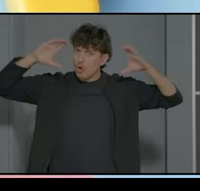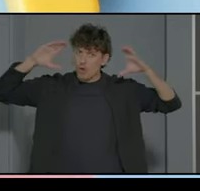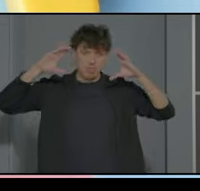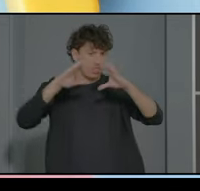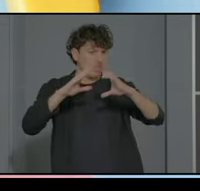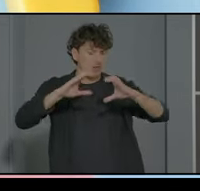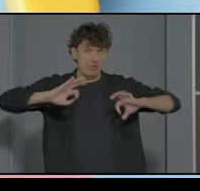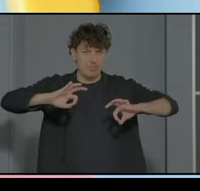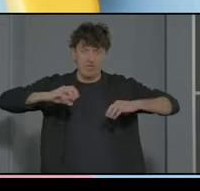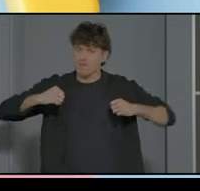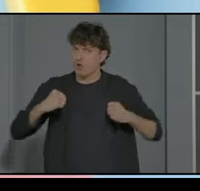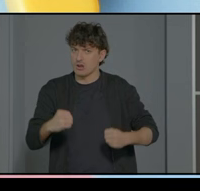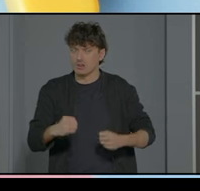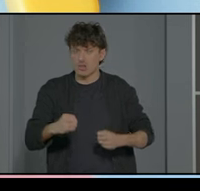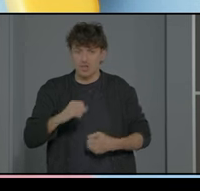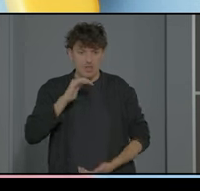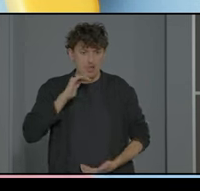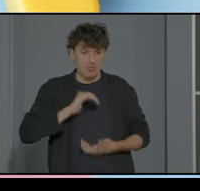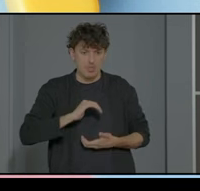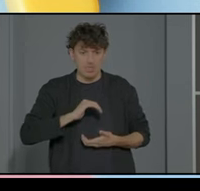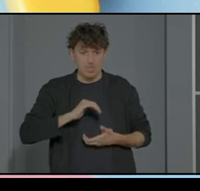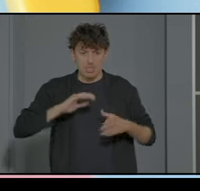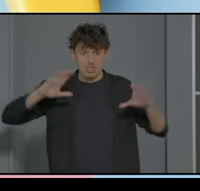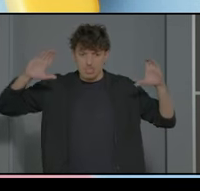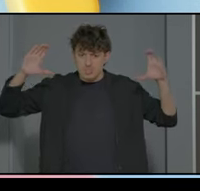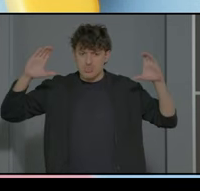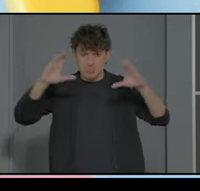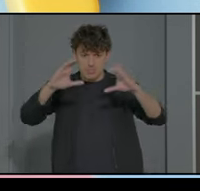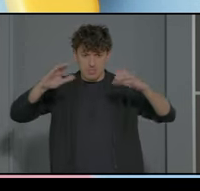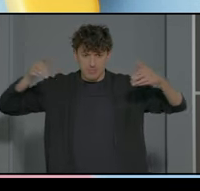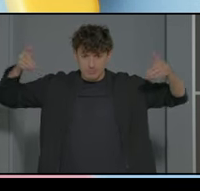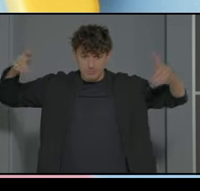potente bueno capacidad también para evitar otros estímulos que a lo mejor no le interesan